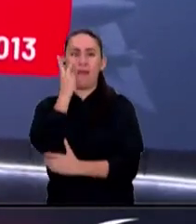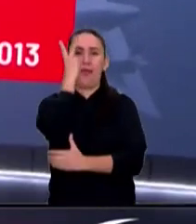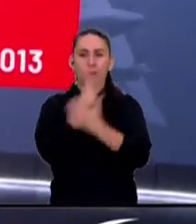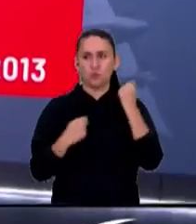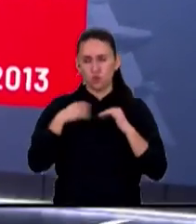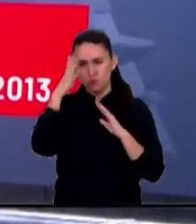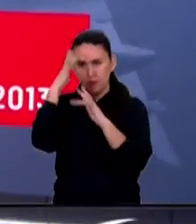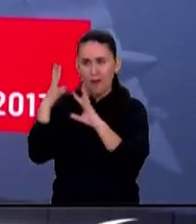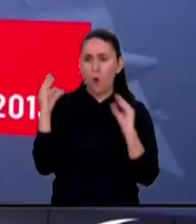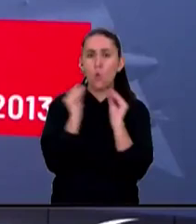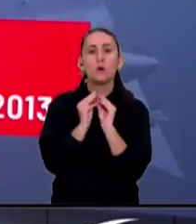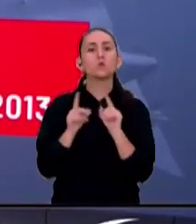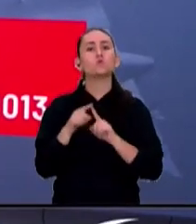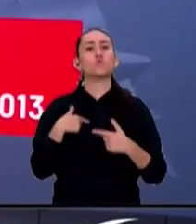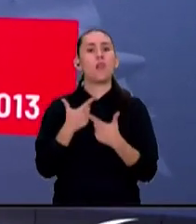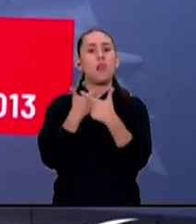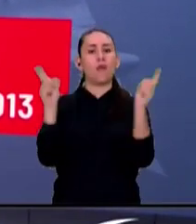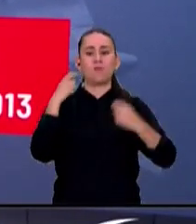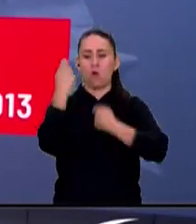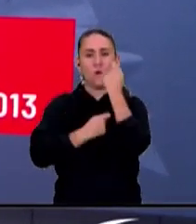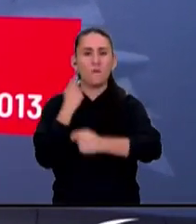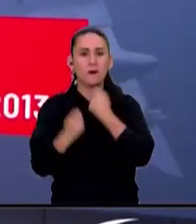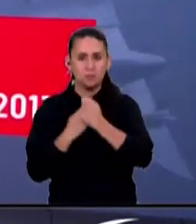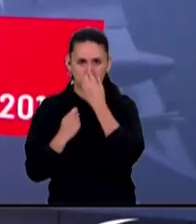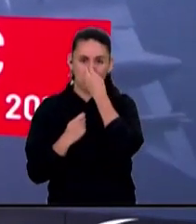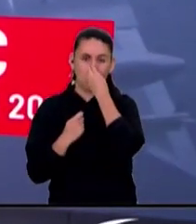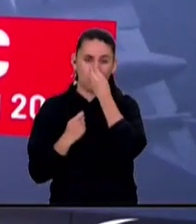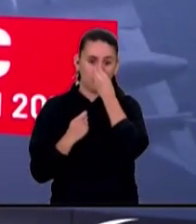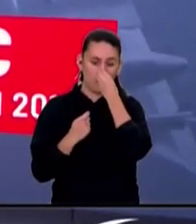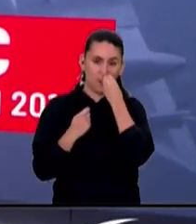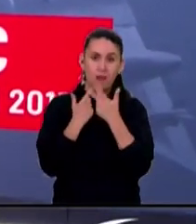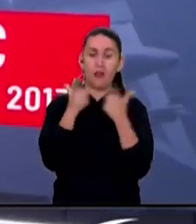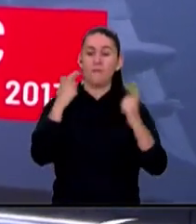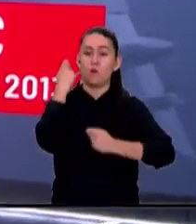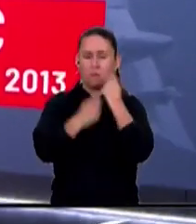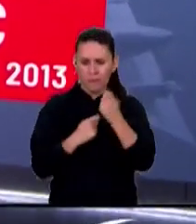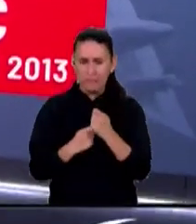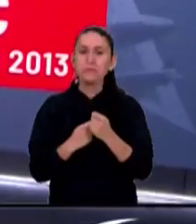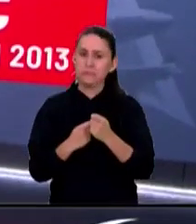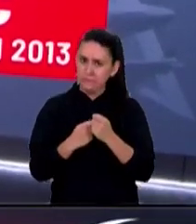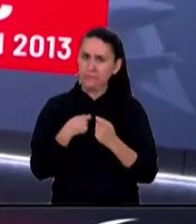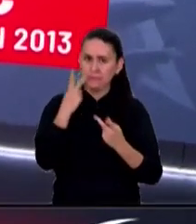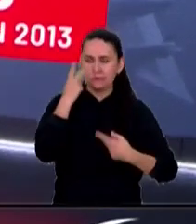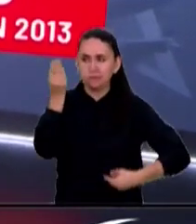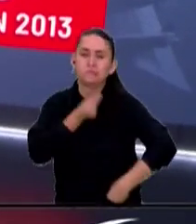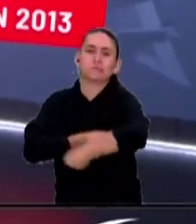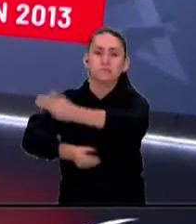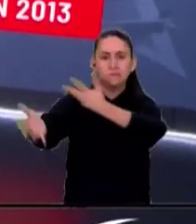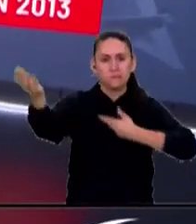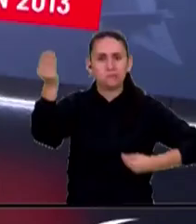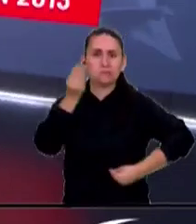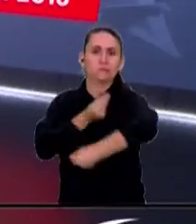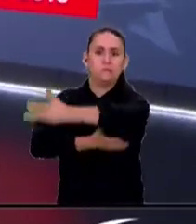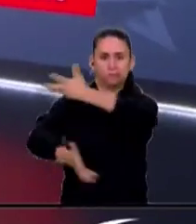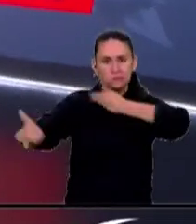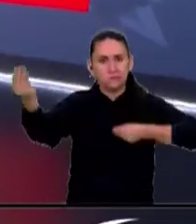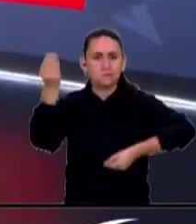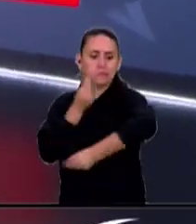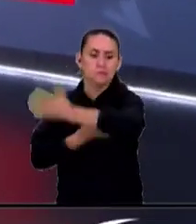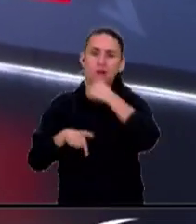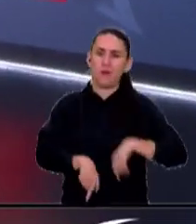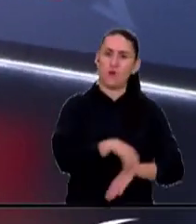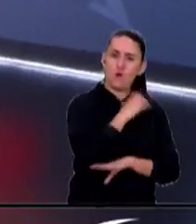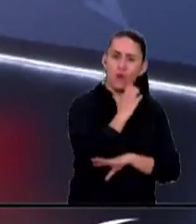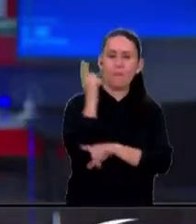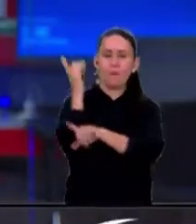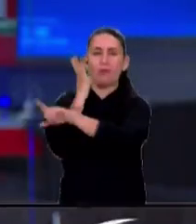acuerdo de libre comercio firmado en 2013, que resultó en un flujo constante de bienes y servicios entre Colombia e Israel.